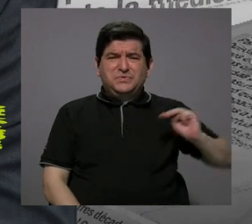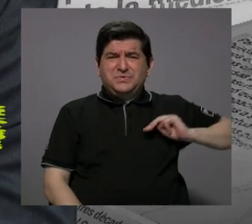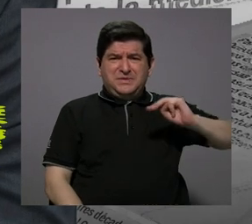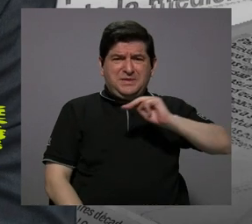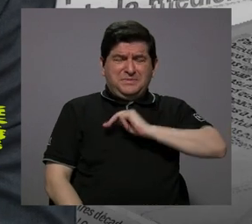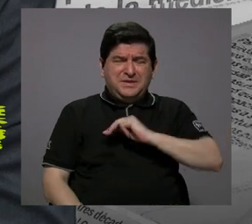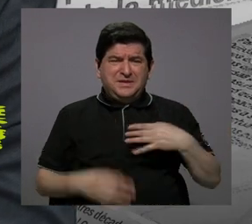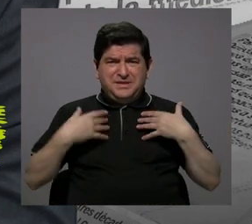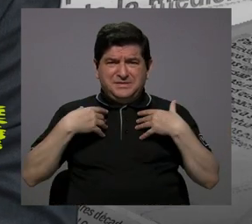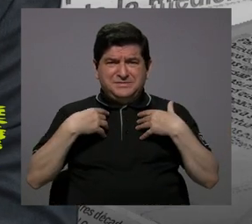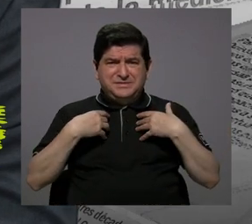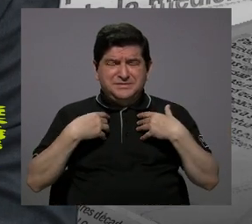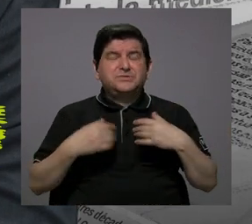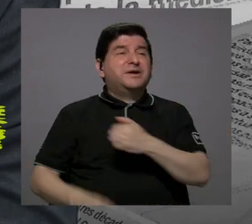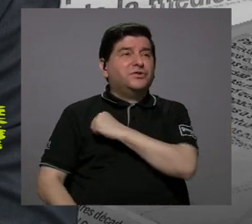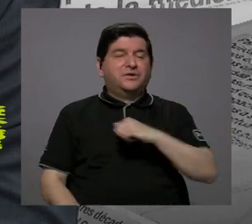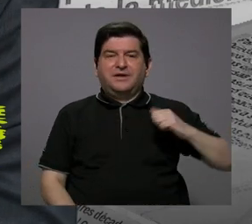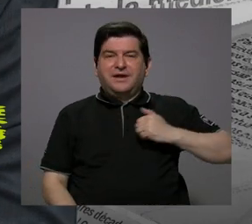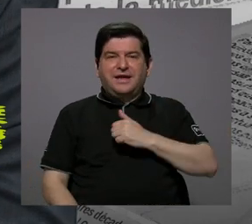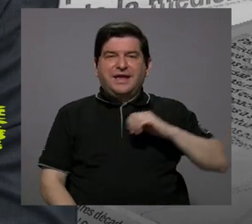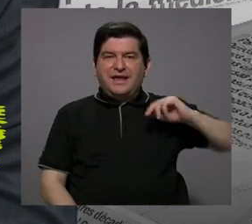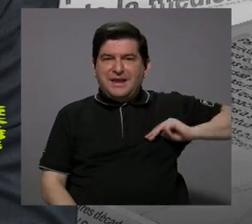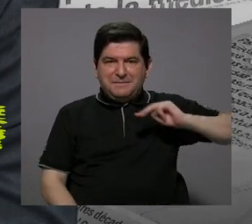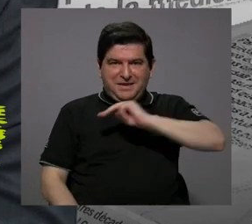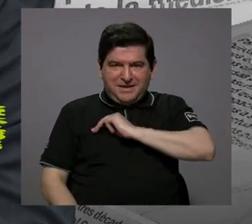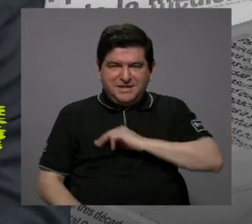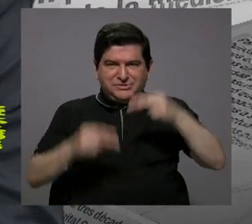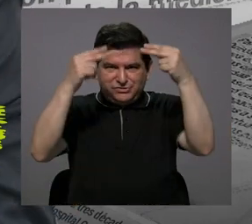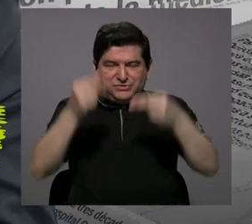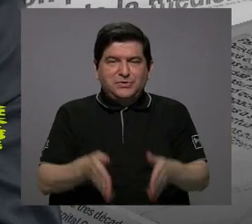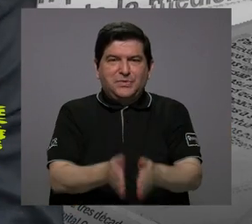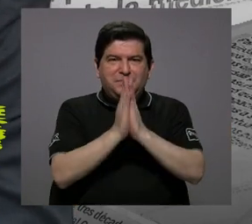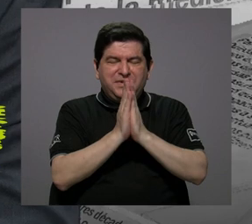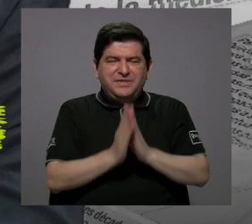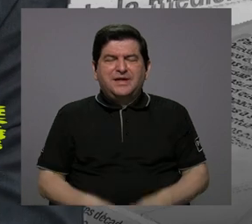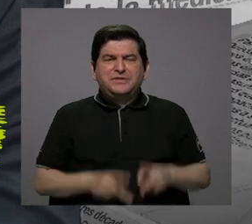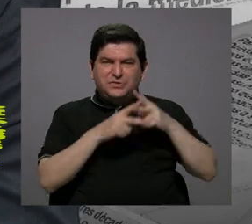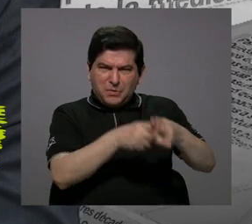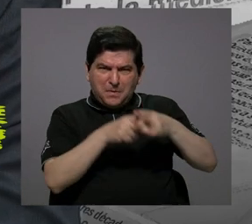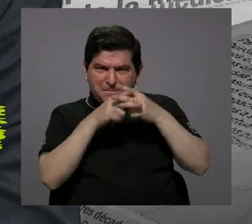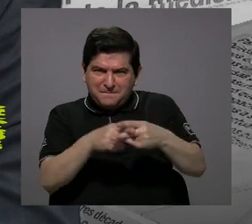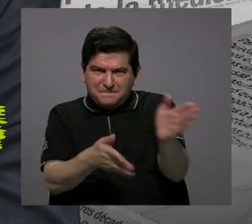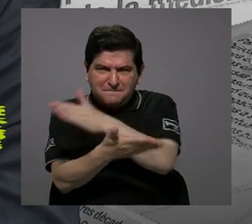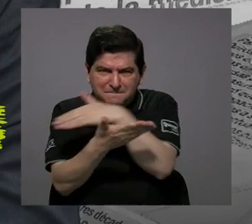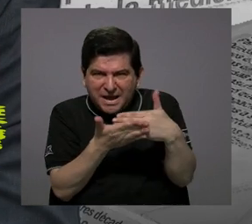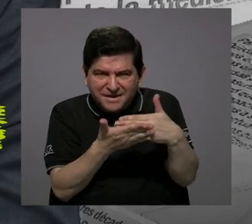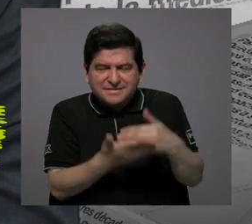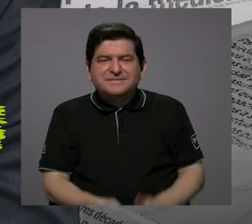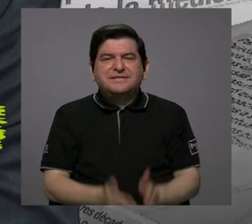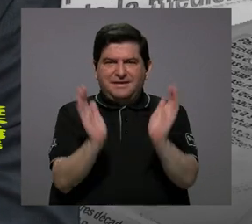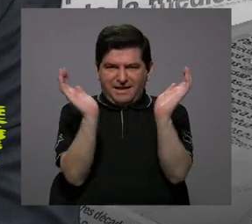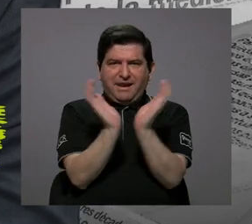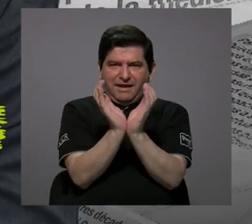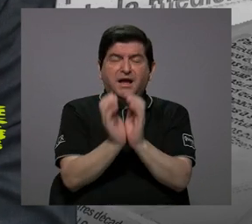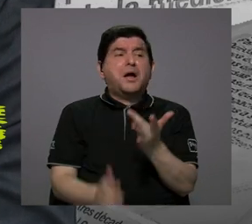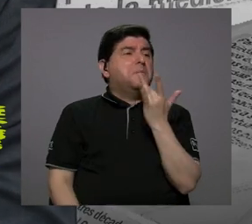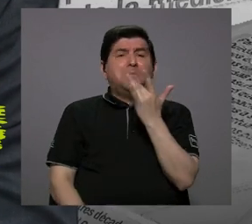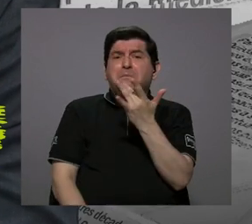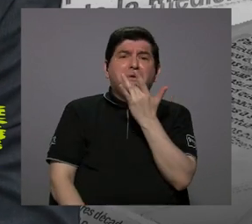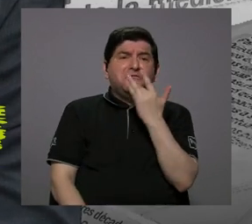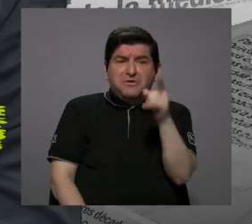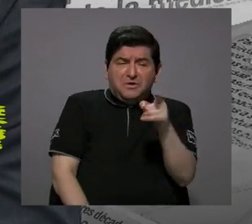que con relación al préstamo que estaba solicitando, una parte iba a ser para la caja, prefirió